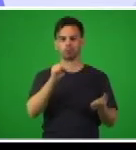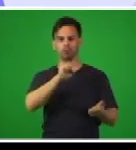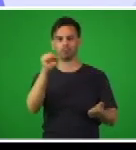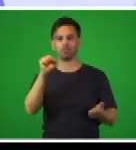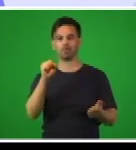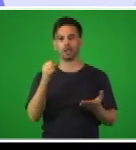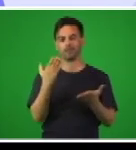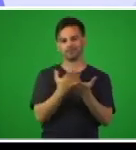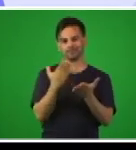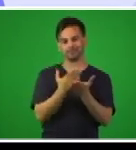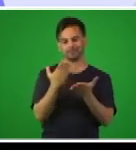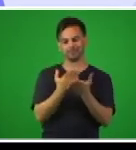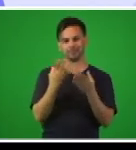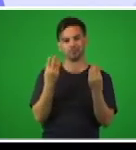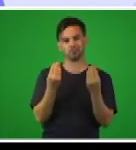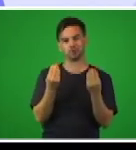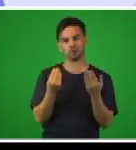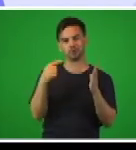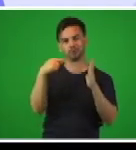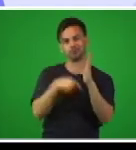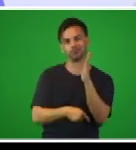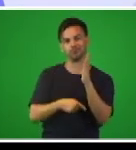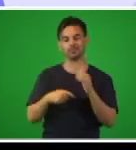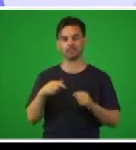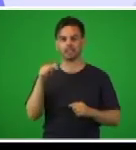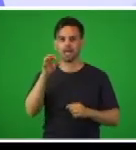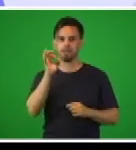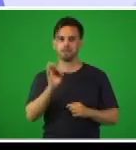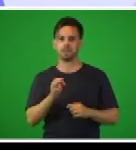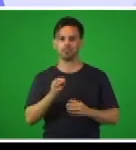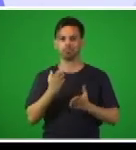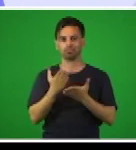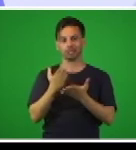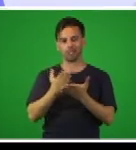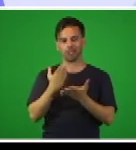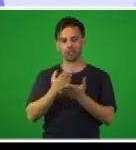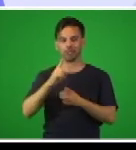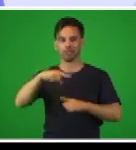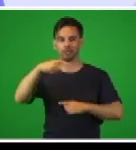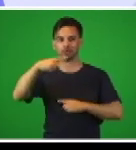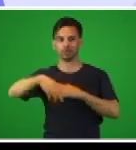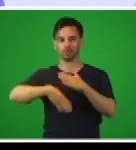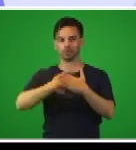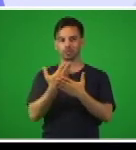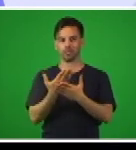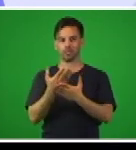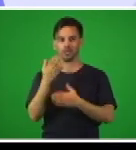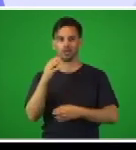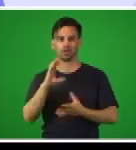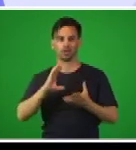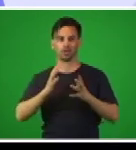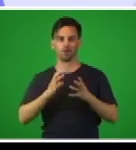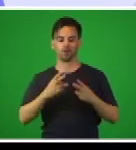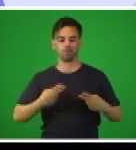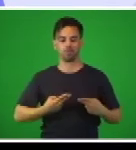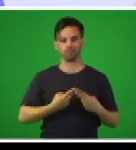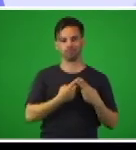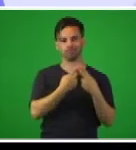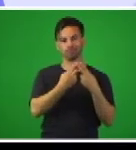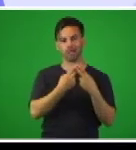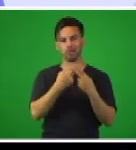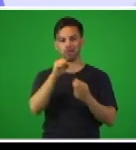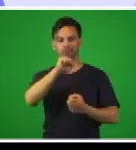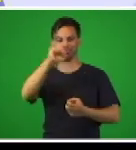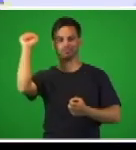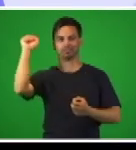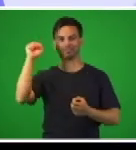están haciendo ustedes, estudiando durante estos días y es una manera de honrar a todos nuestros héroes. Como una